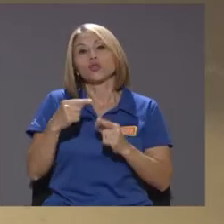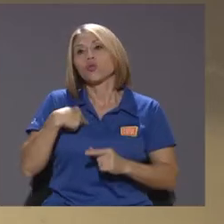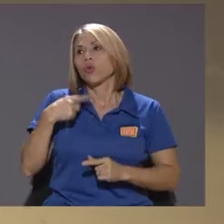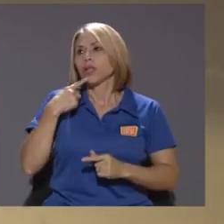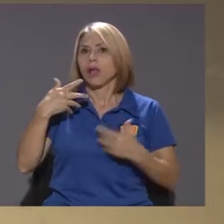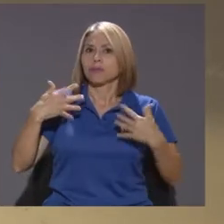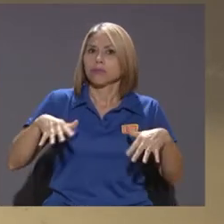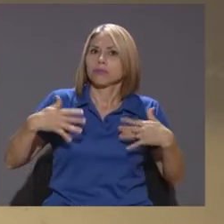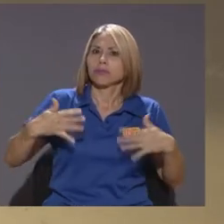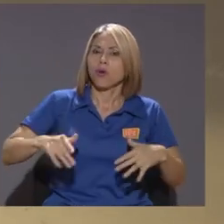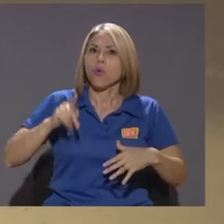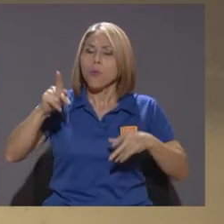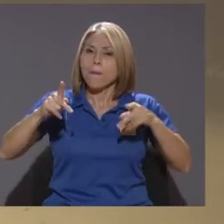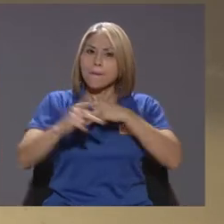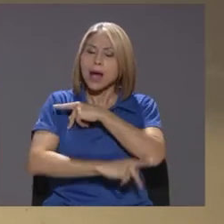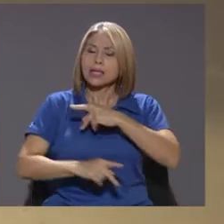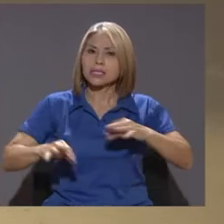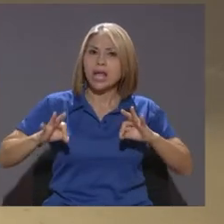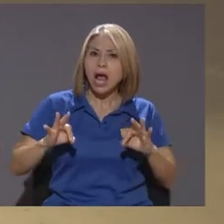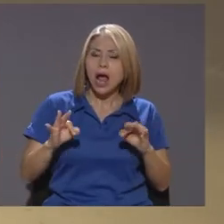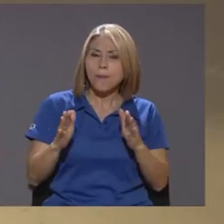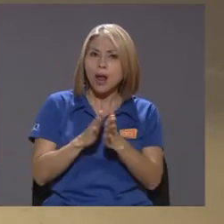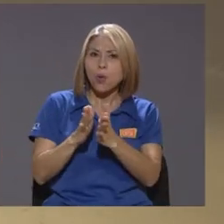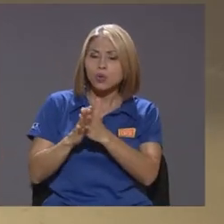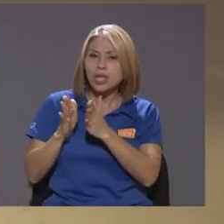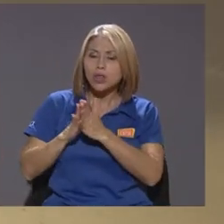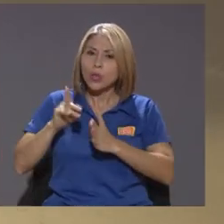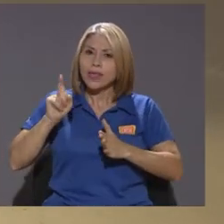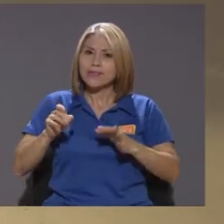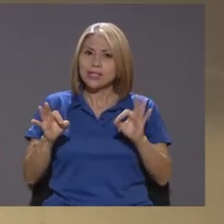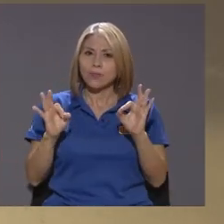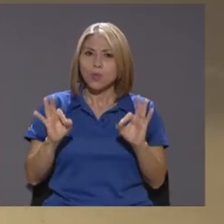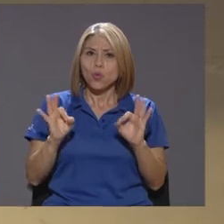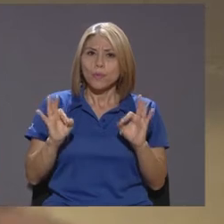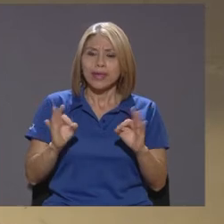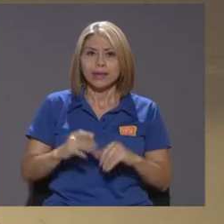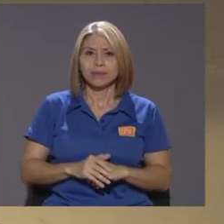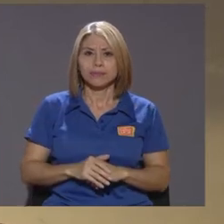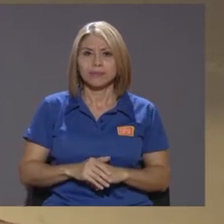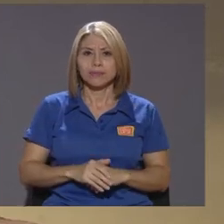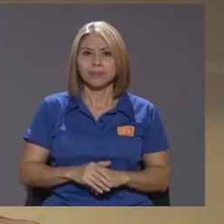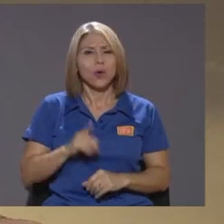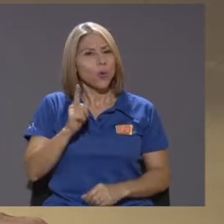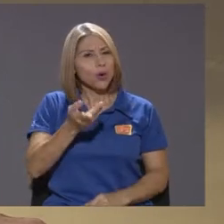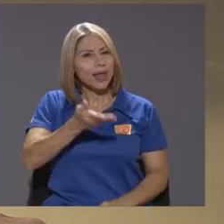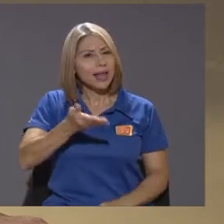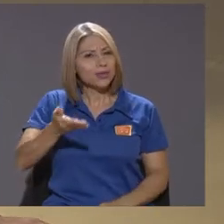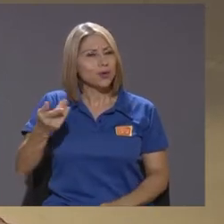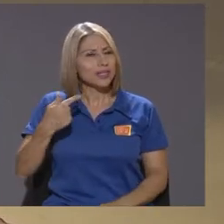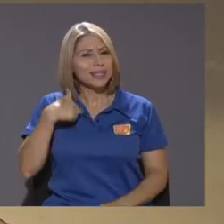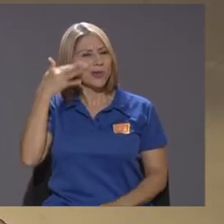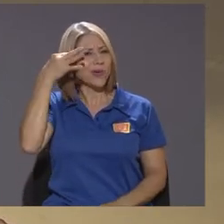aplaudido debería estar muy bien y una de las cosas que sospecho que no es así